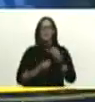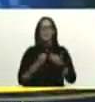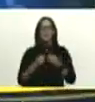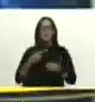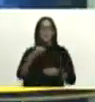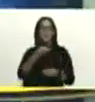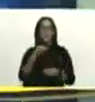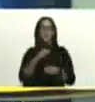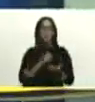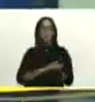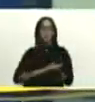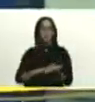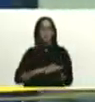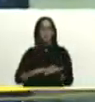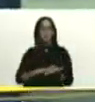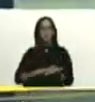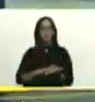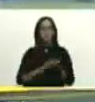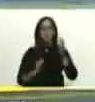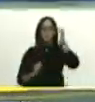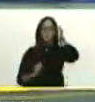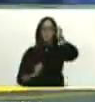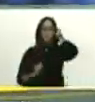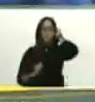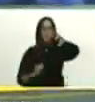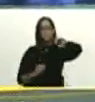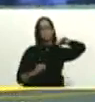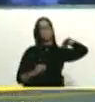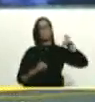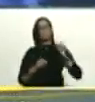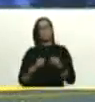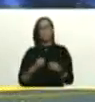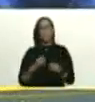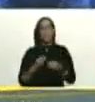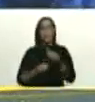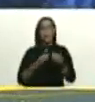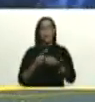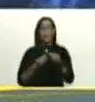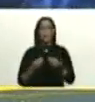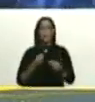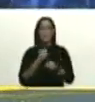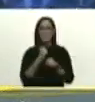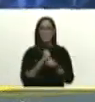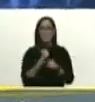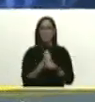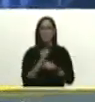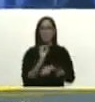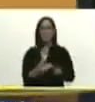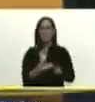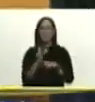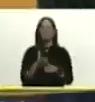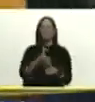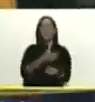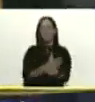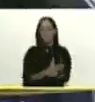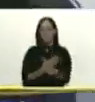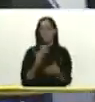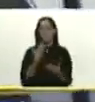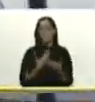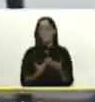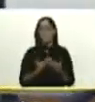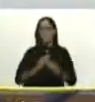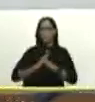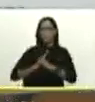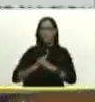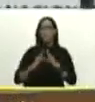corregir fallas busca hacer obras de carácter preventivo que nos permitan evitar que